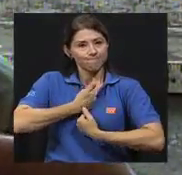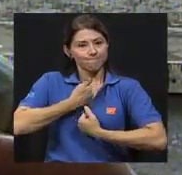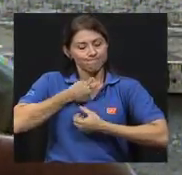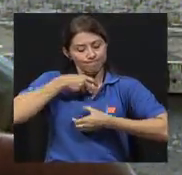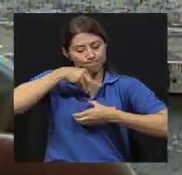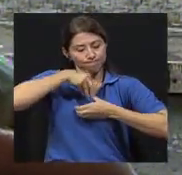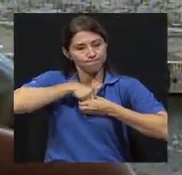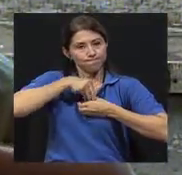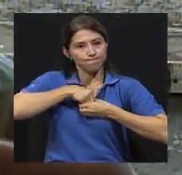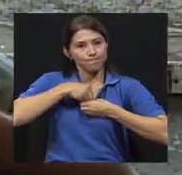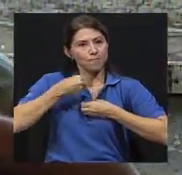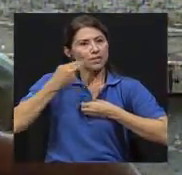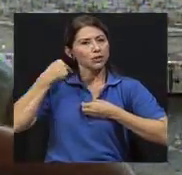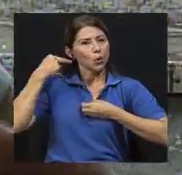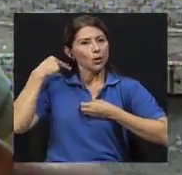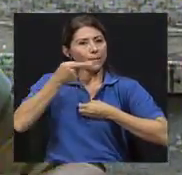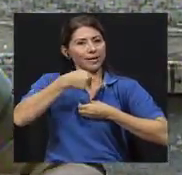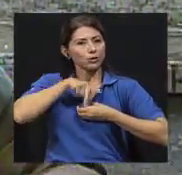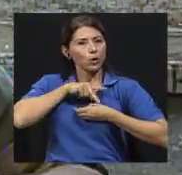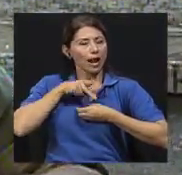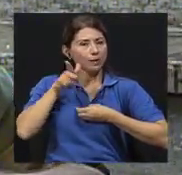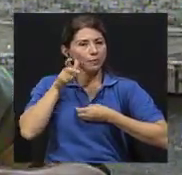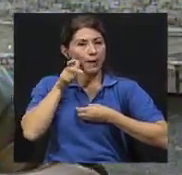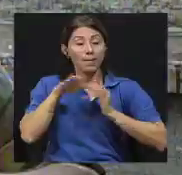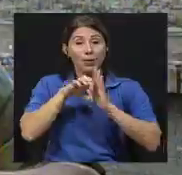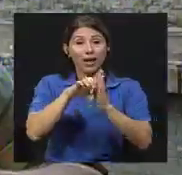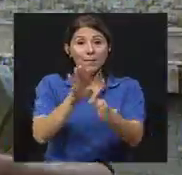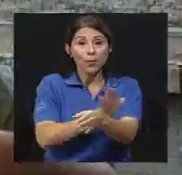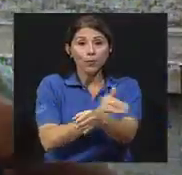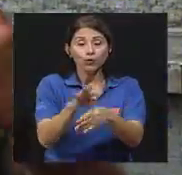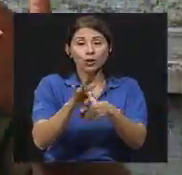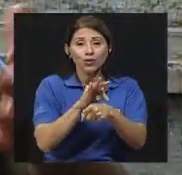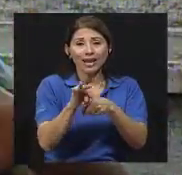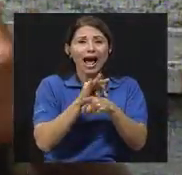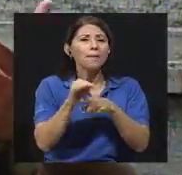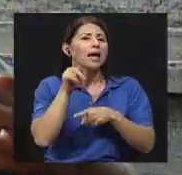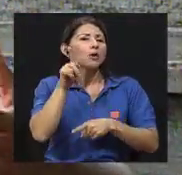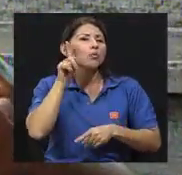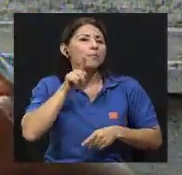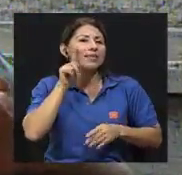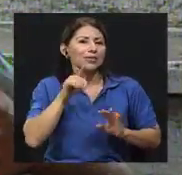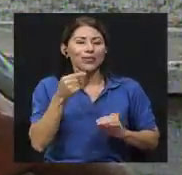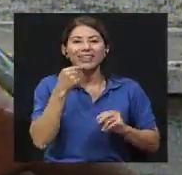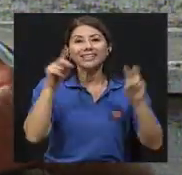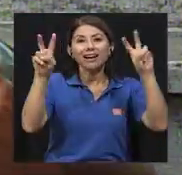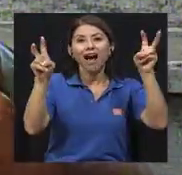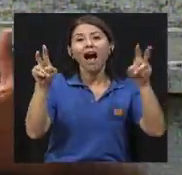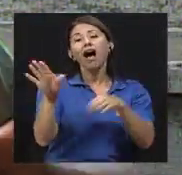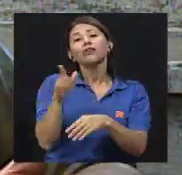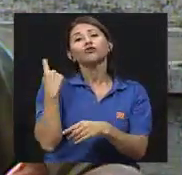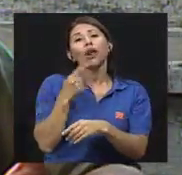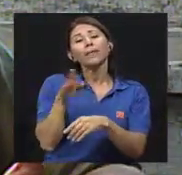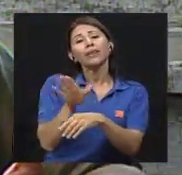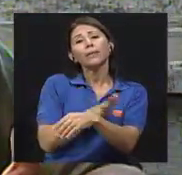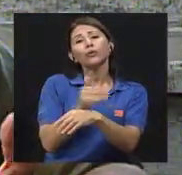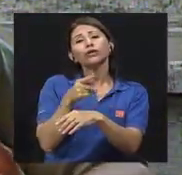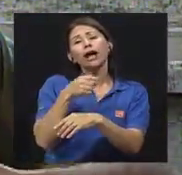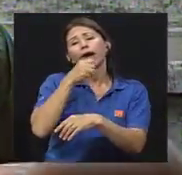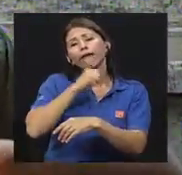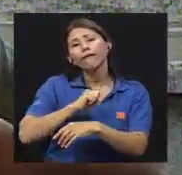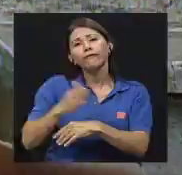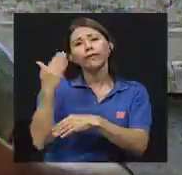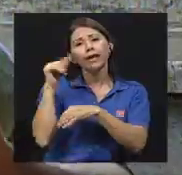personal, ¿verdad? En mi historia sonora. Por ejemplo, en musicoterapia, uno de los mitos que usualmente se manejan es que usamos música clásica,